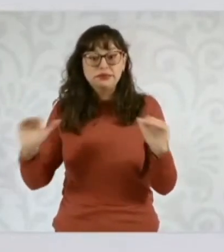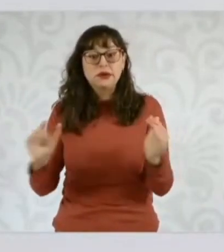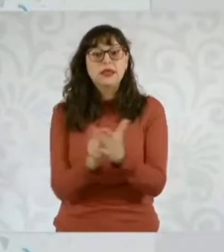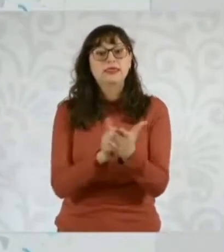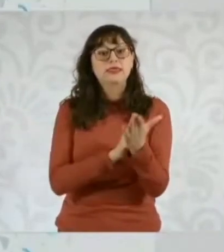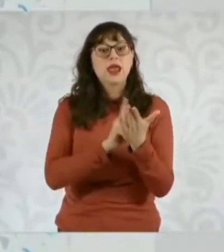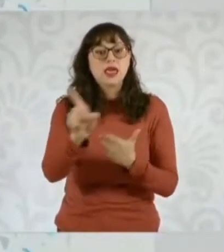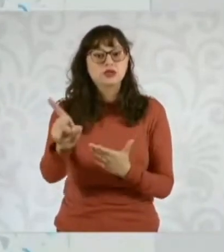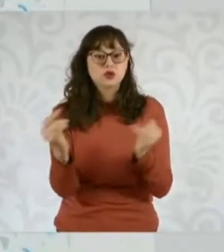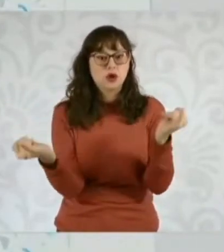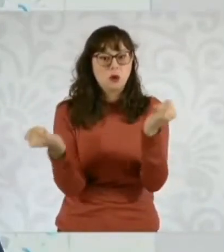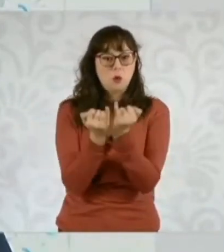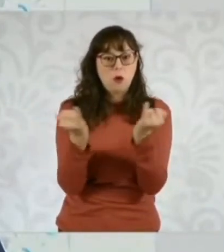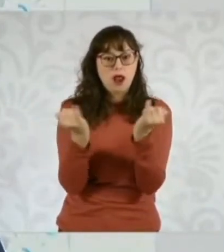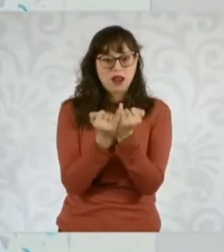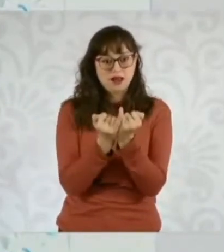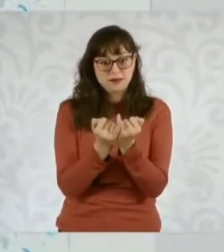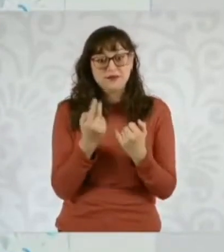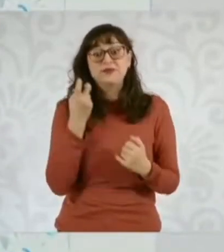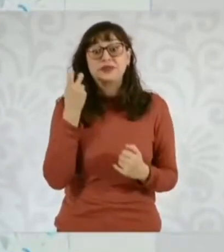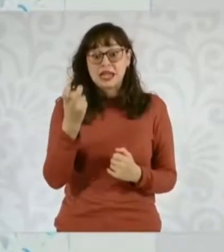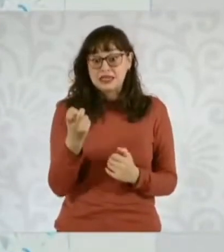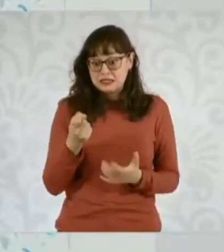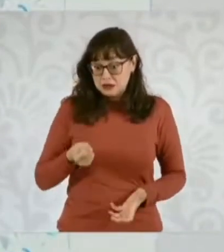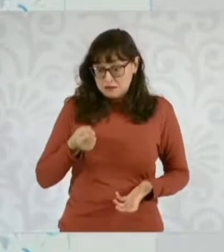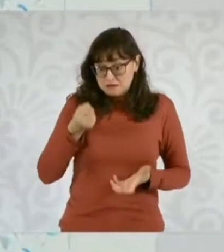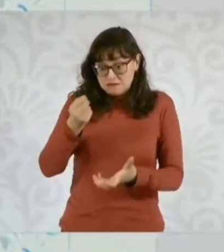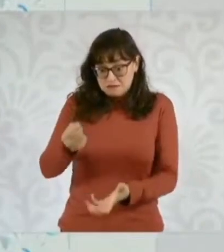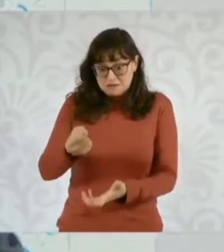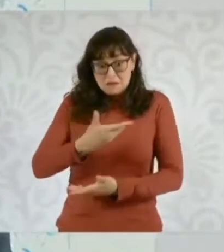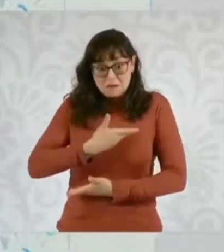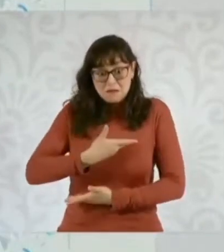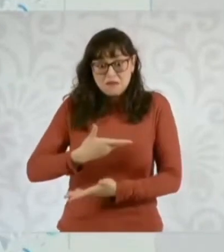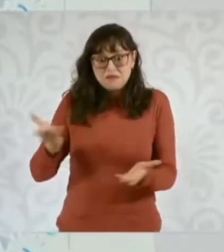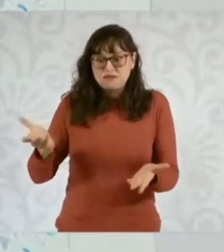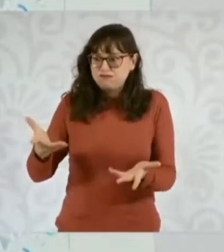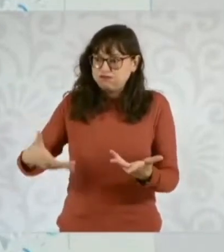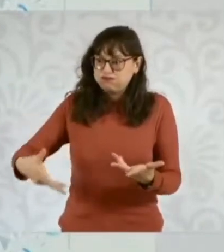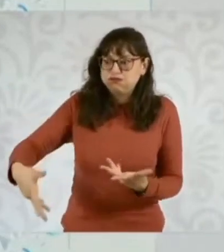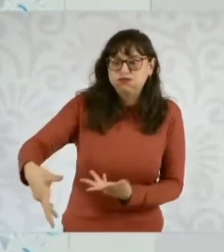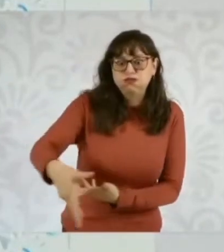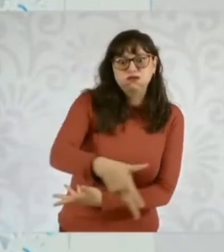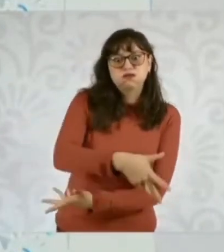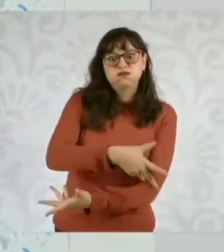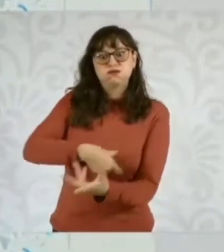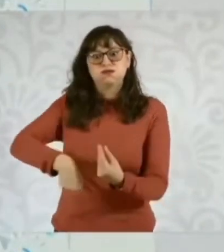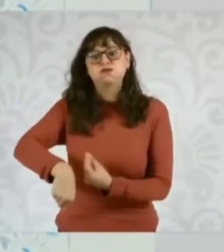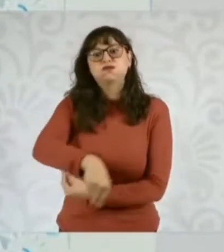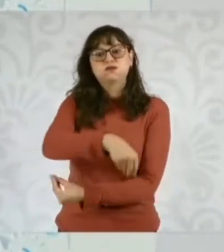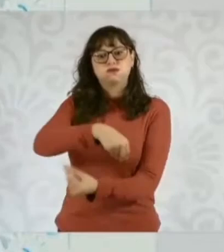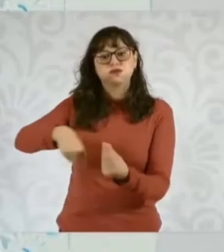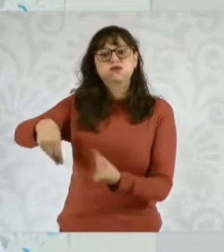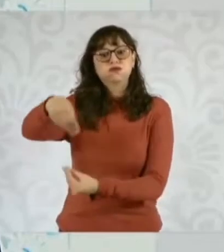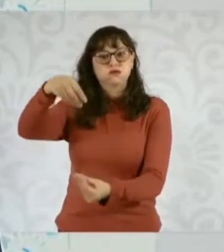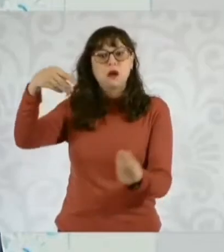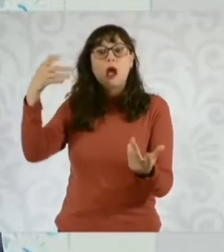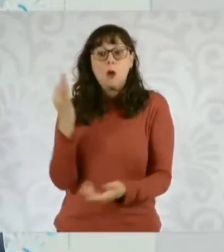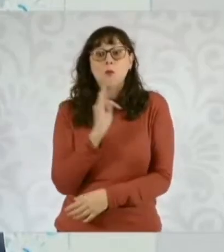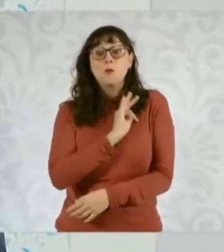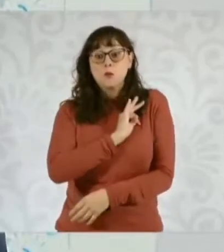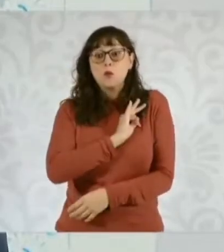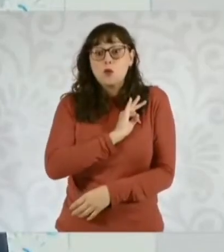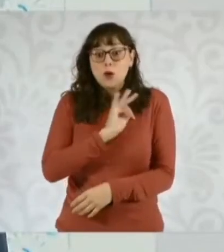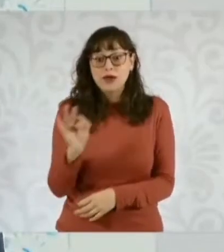recursos potencian la economía porque son recursos que se distribuyen a todas las